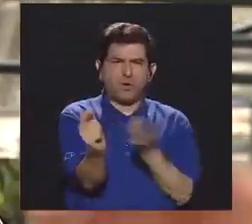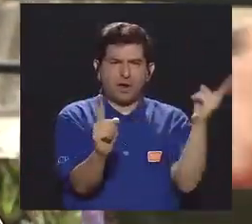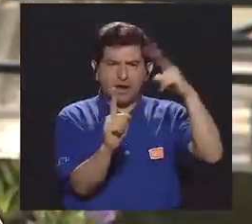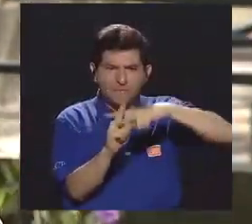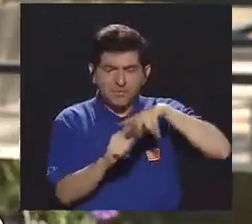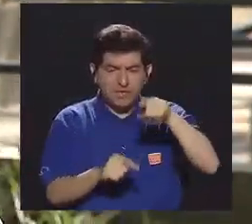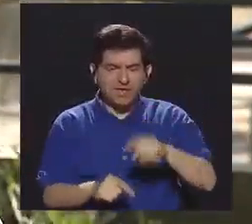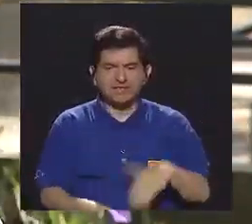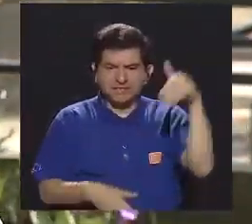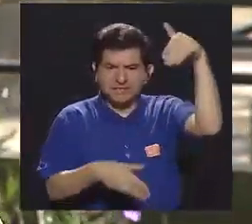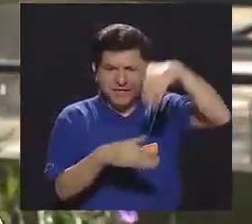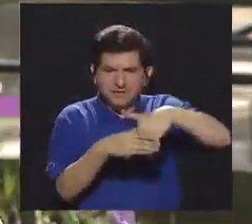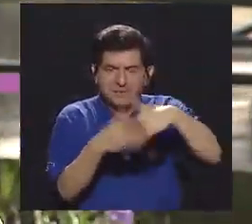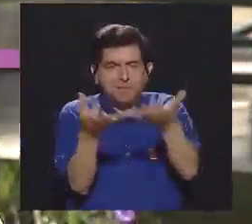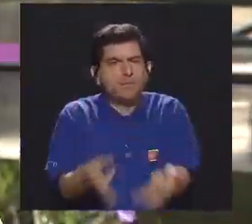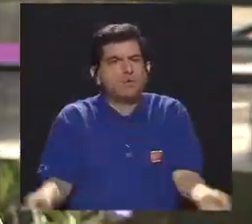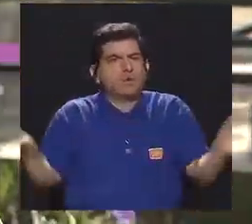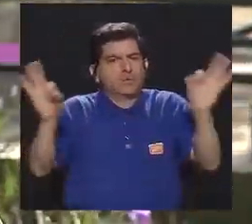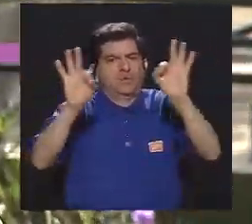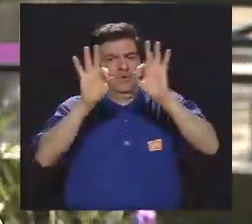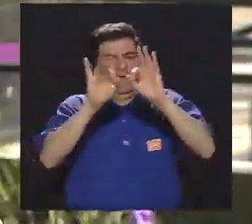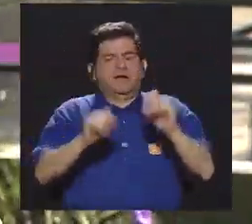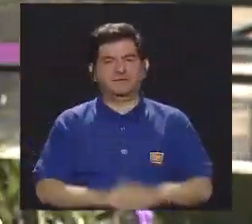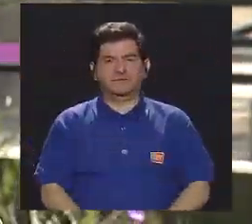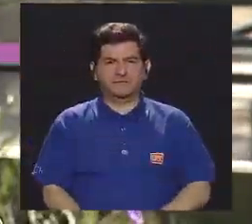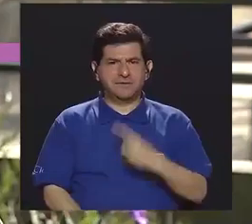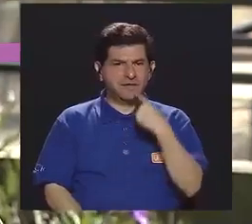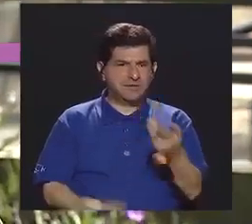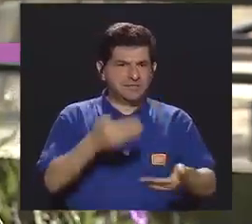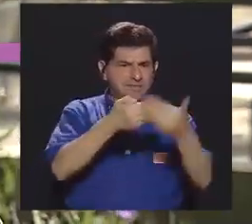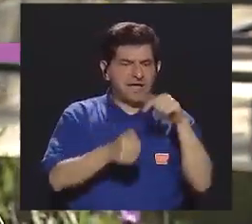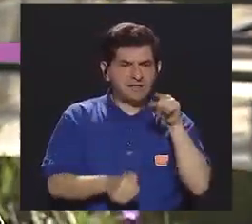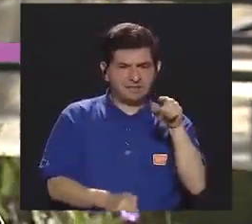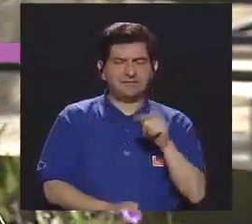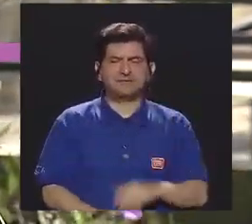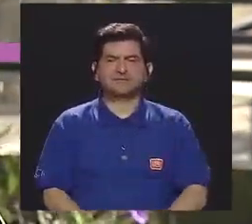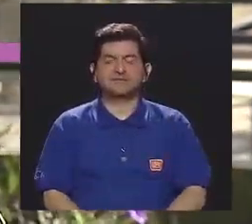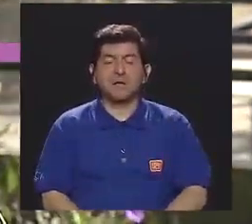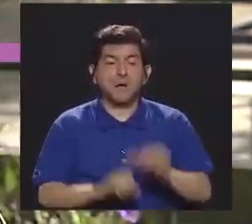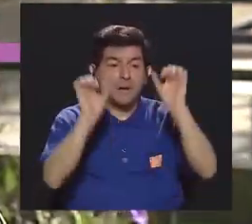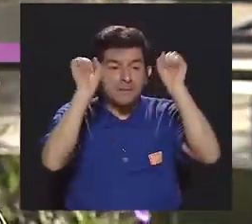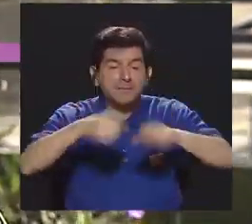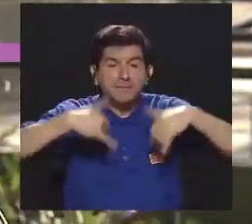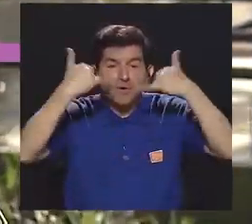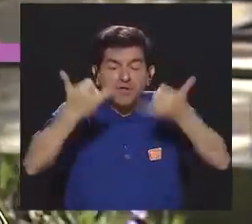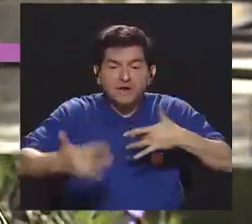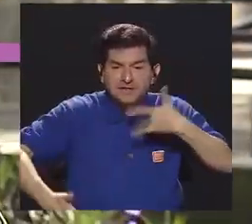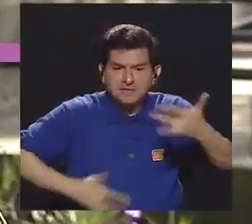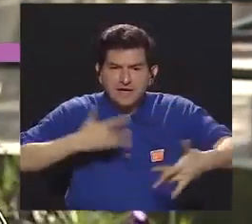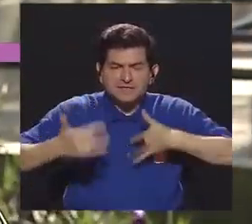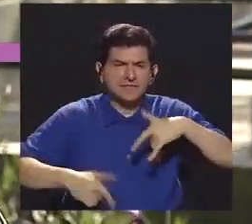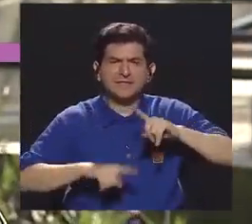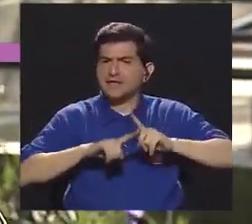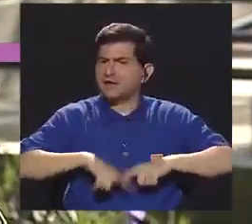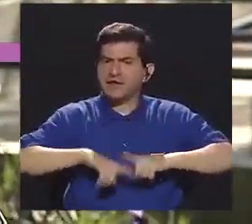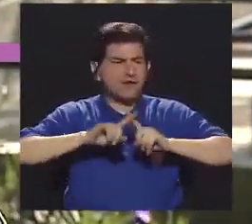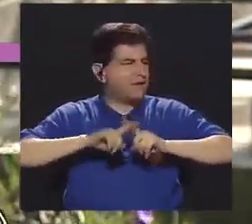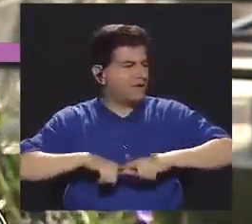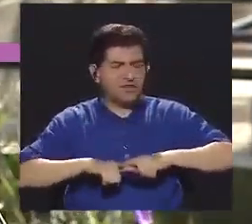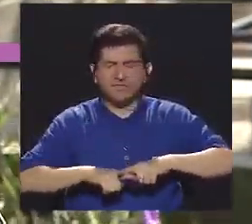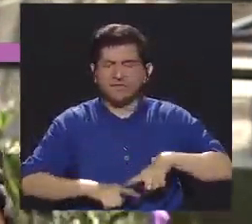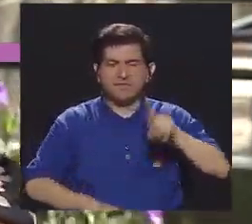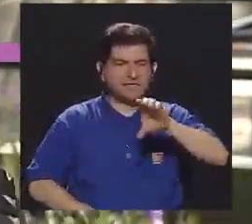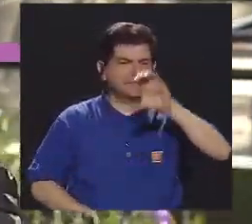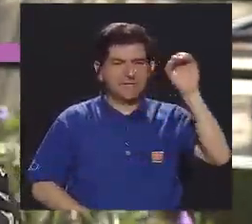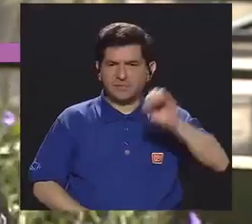empoderamiento que nos dan estas intervenciones es súper importante, ¿verdad? Porque como decía Mariela, o sea, el hecho de que ellas pudieran llegar a sentir que no estaban